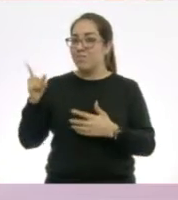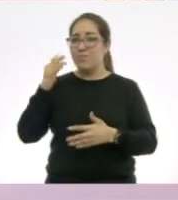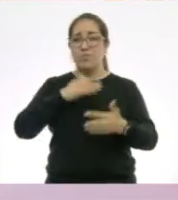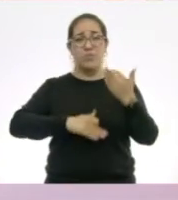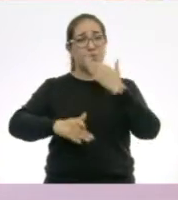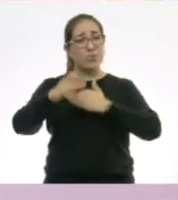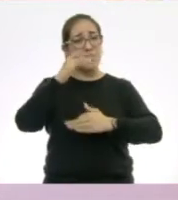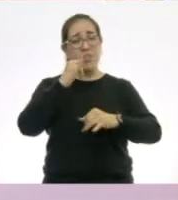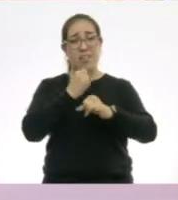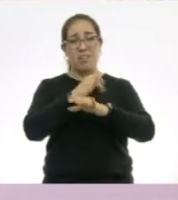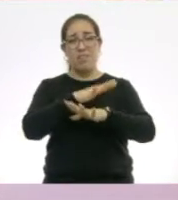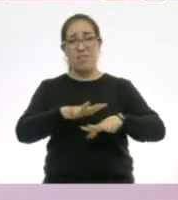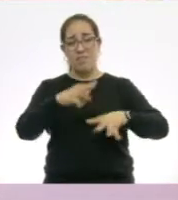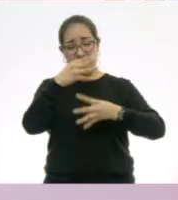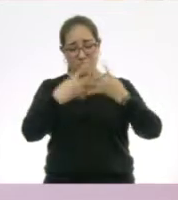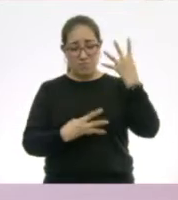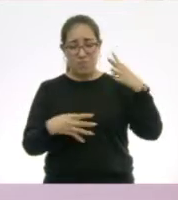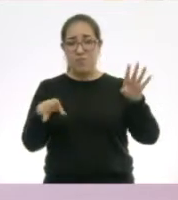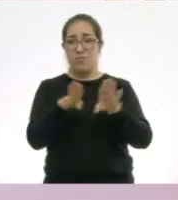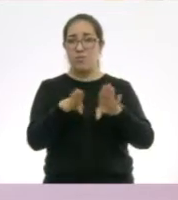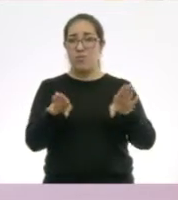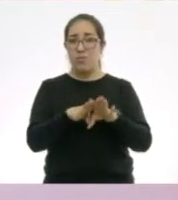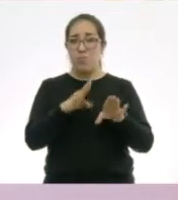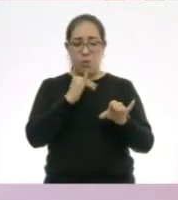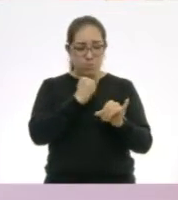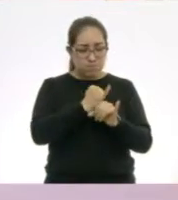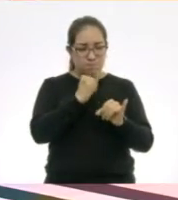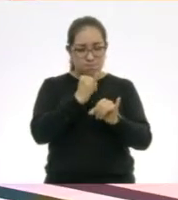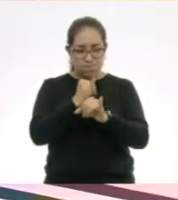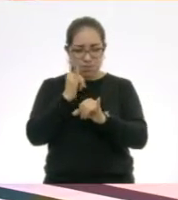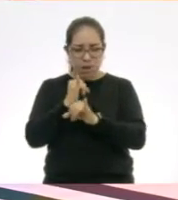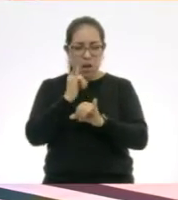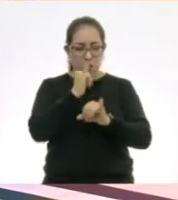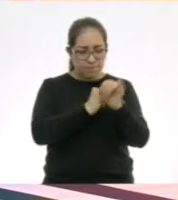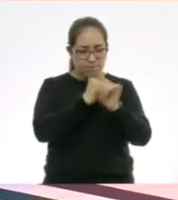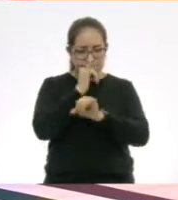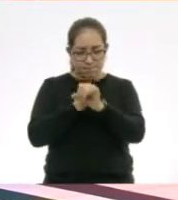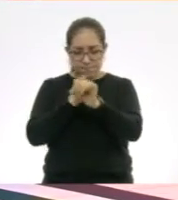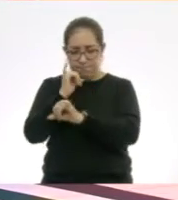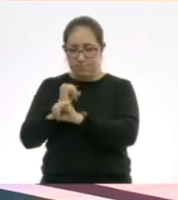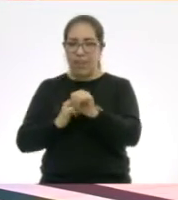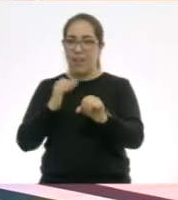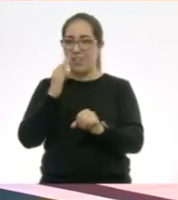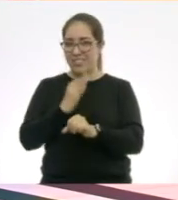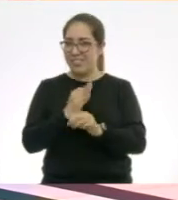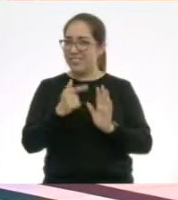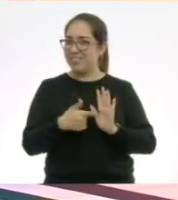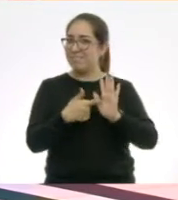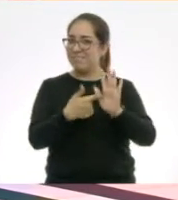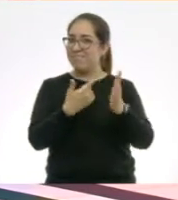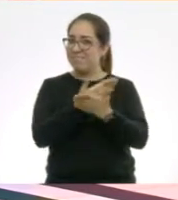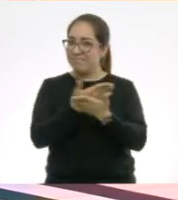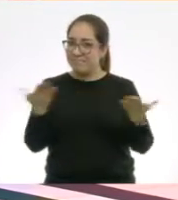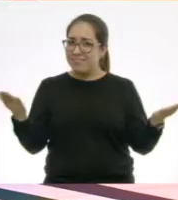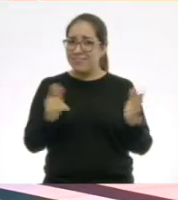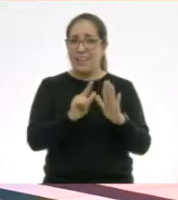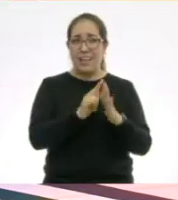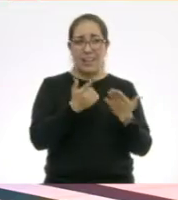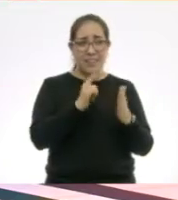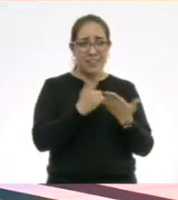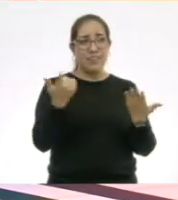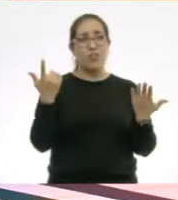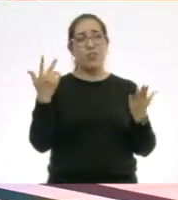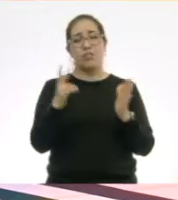la diversidad de estas fuentes que nosotros estamos presentando en este momento. Y el siguiente. Libros, eran